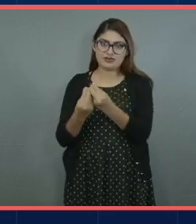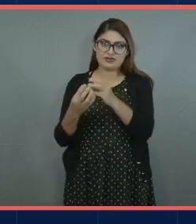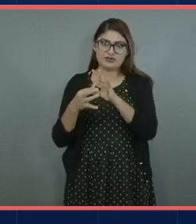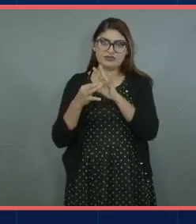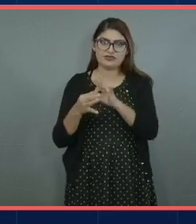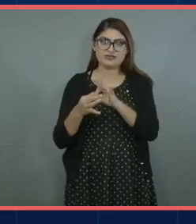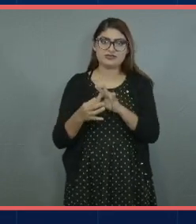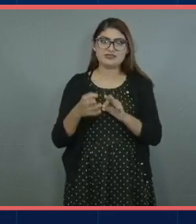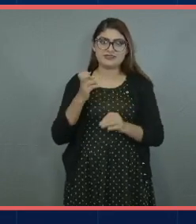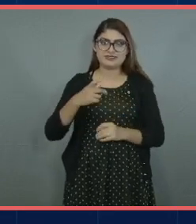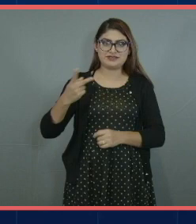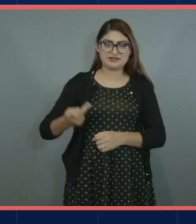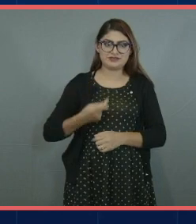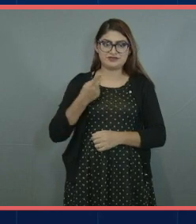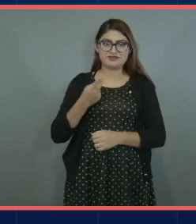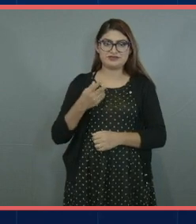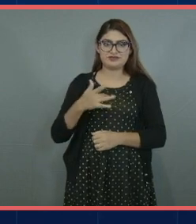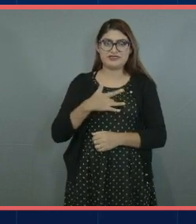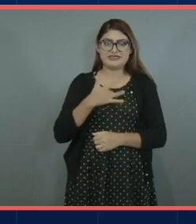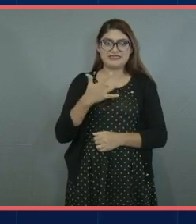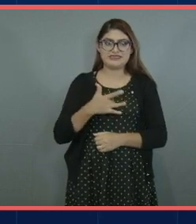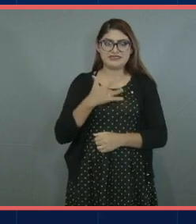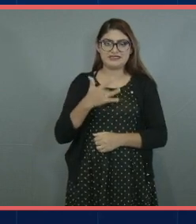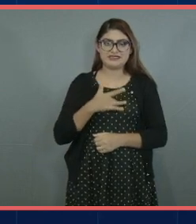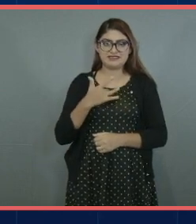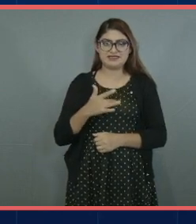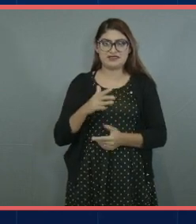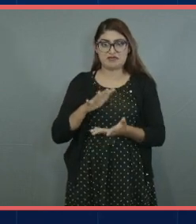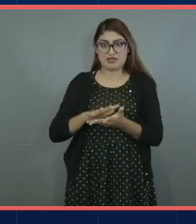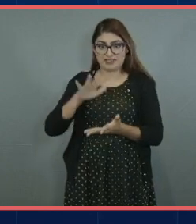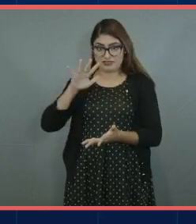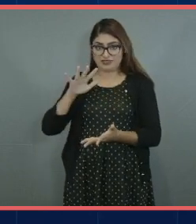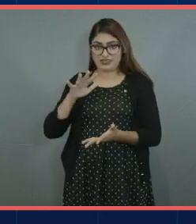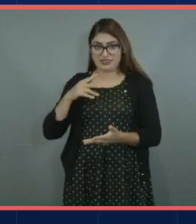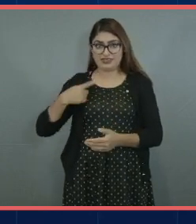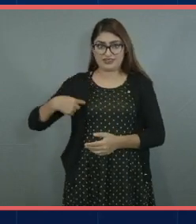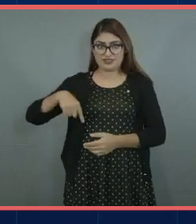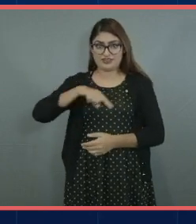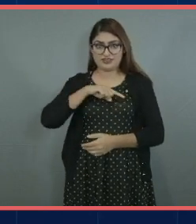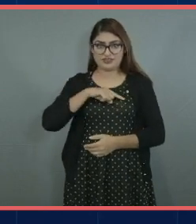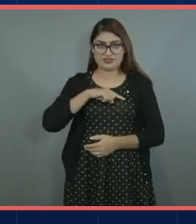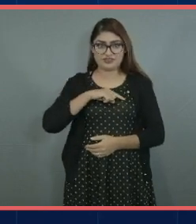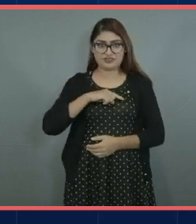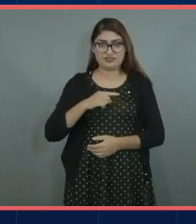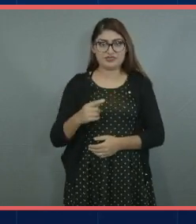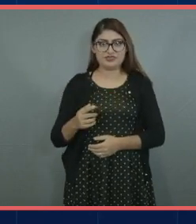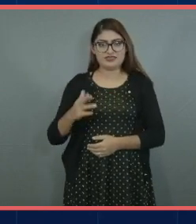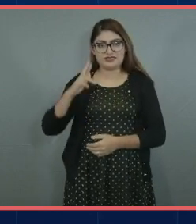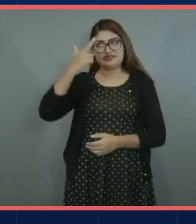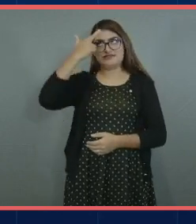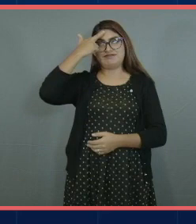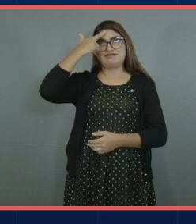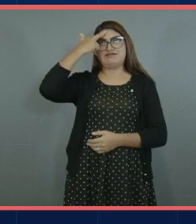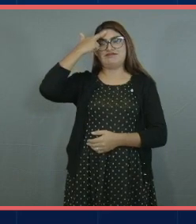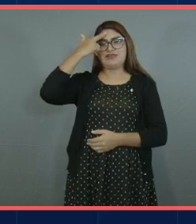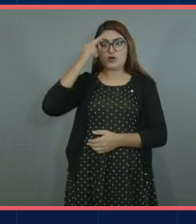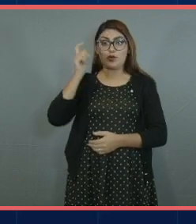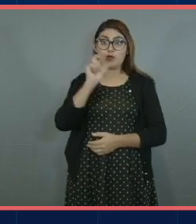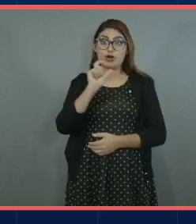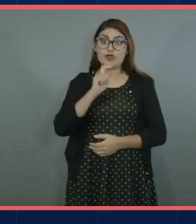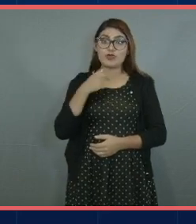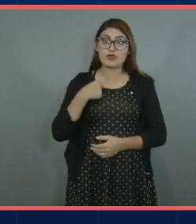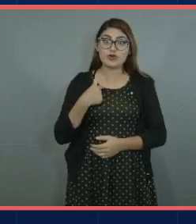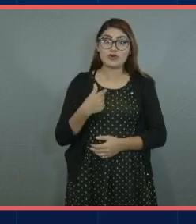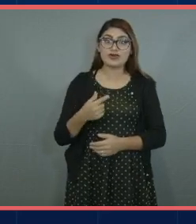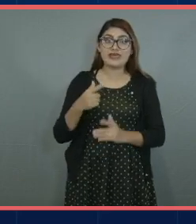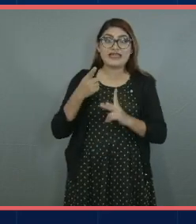esta pregunta me hace igual que yo creo que a la mayoría de nosotros el recordar en el momento que nosotros estábamos del otro